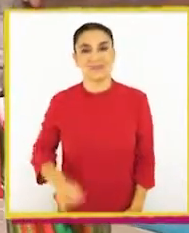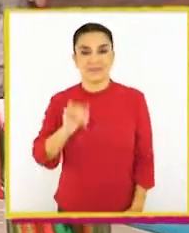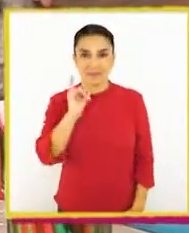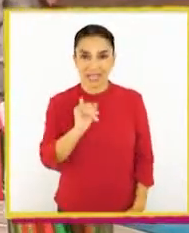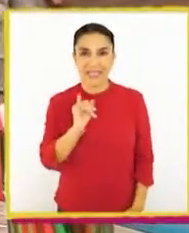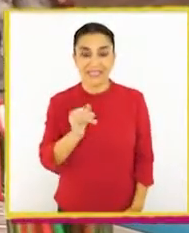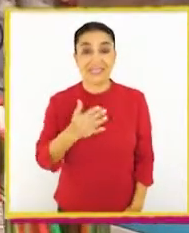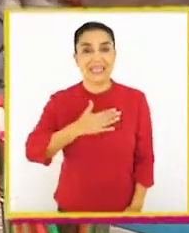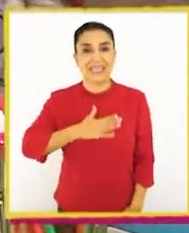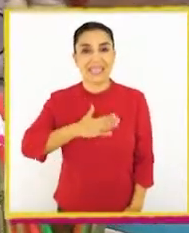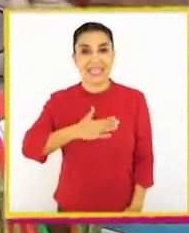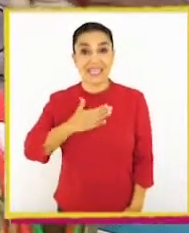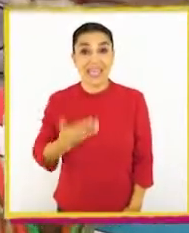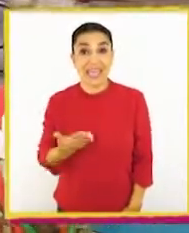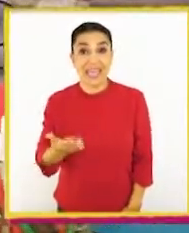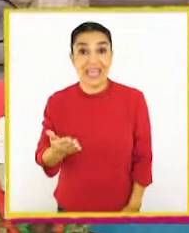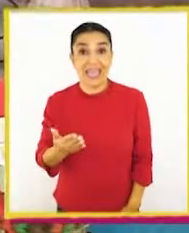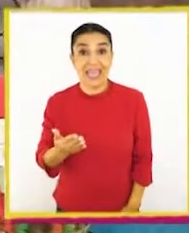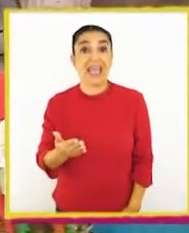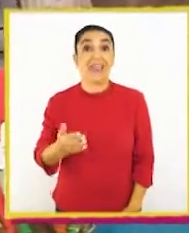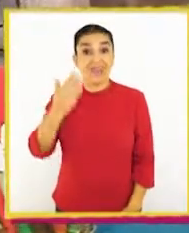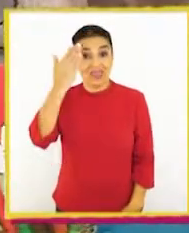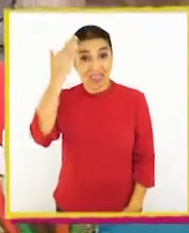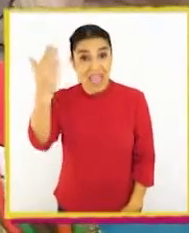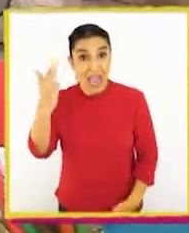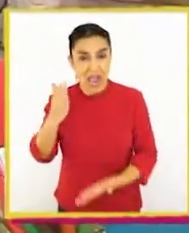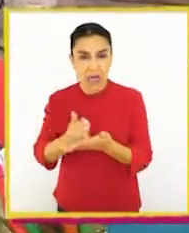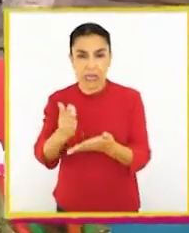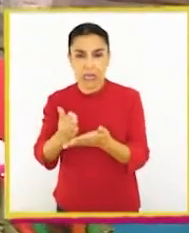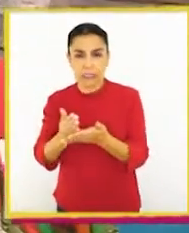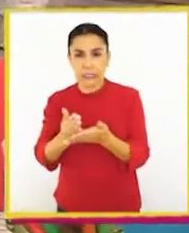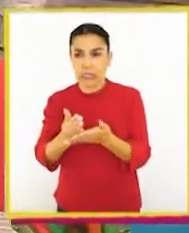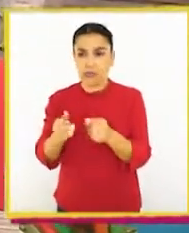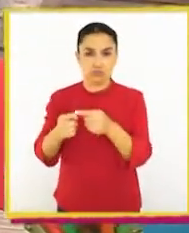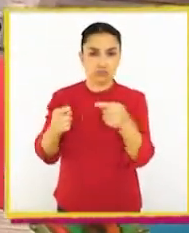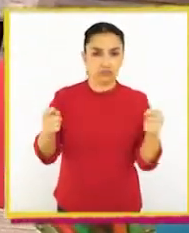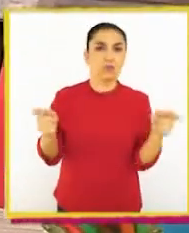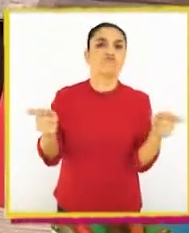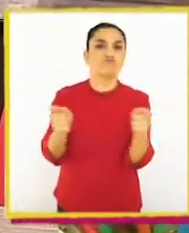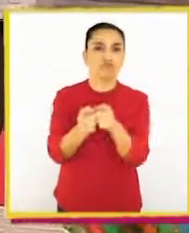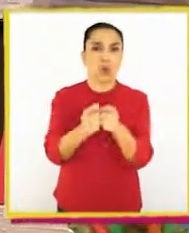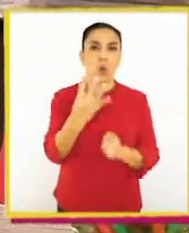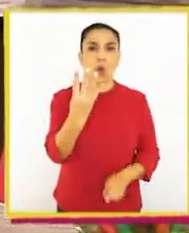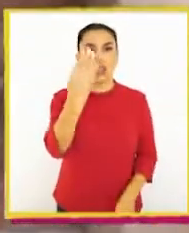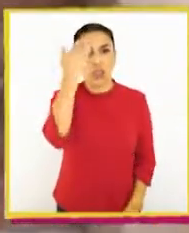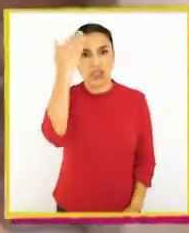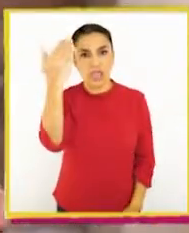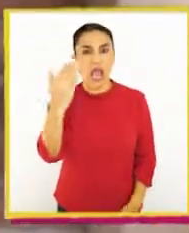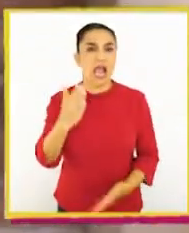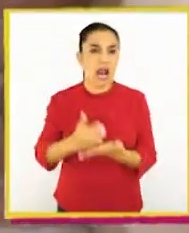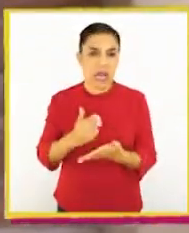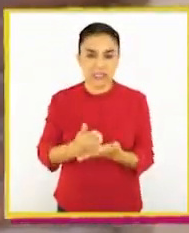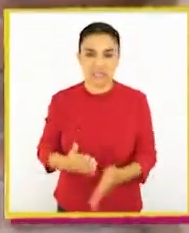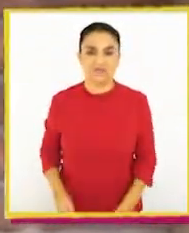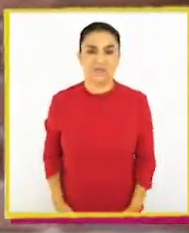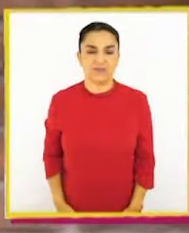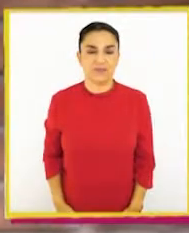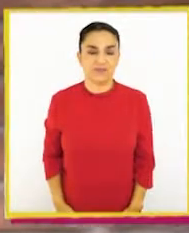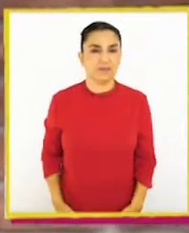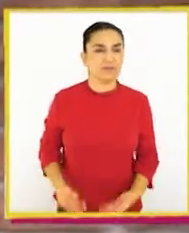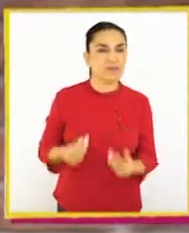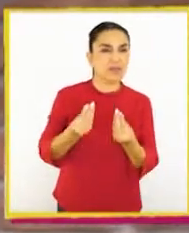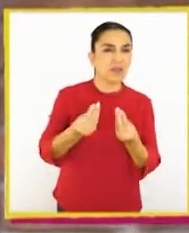¡Claro! Quiere acortar la jornada escolar a solo cuatro días de clase. ¿Qué dicen por ahí?